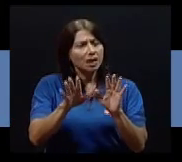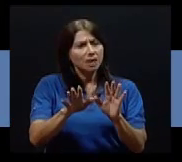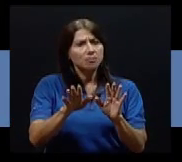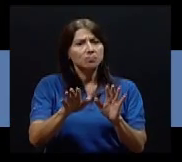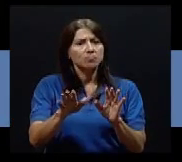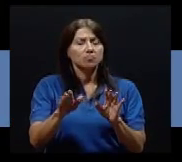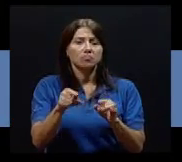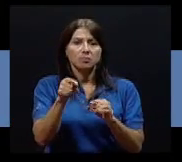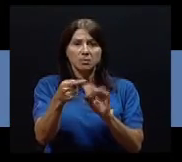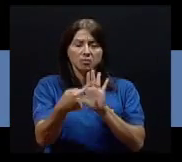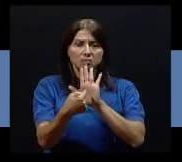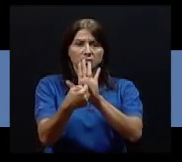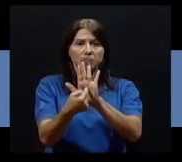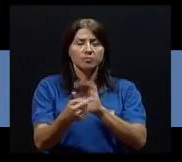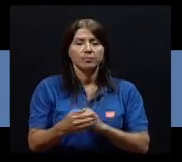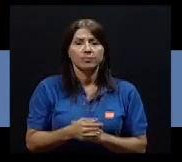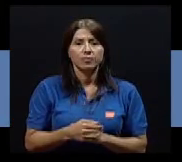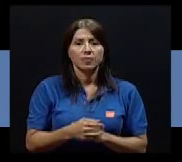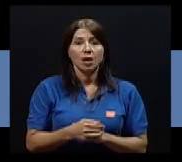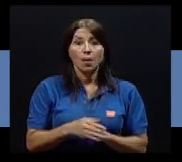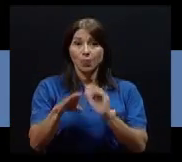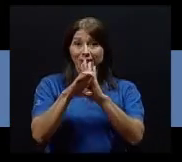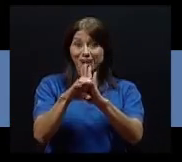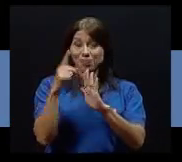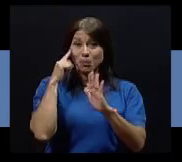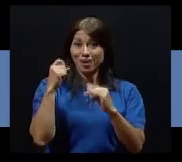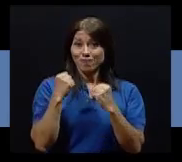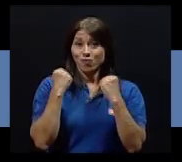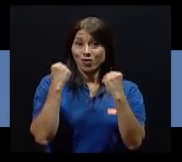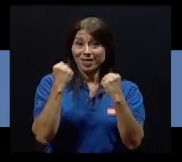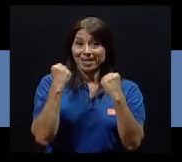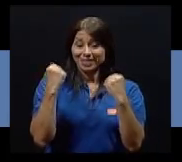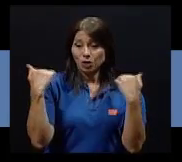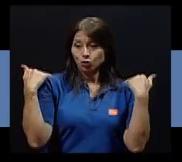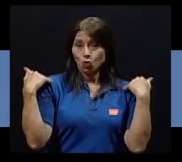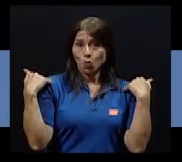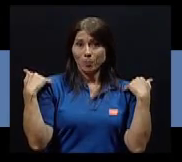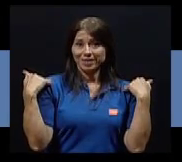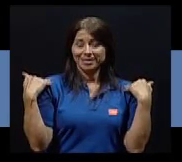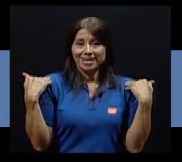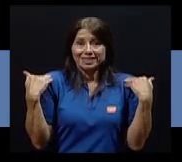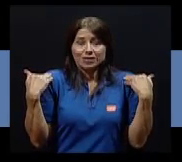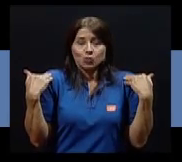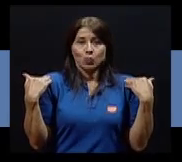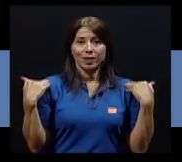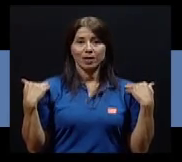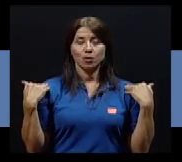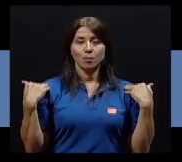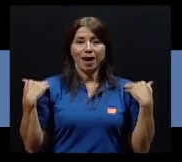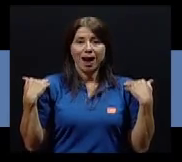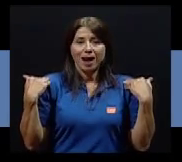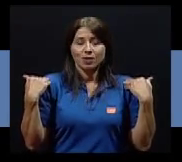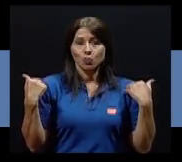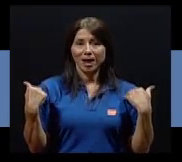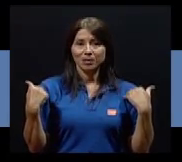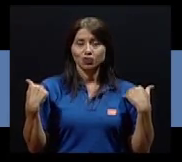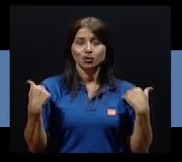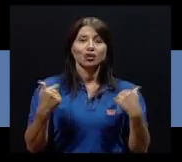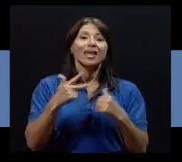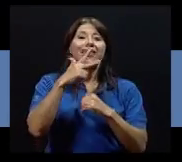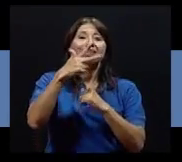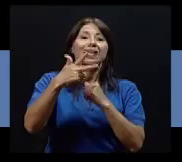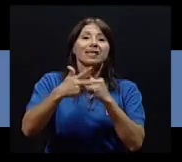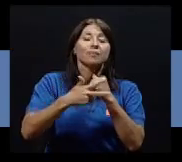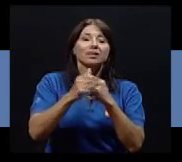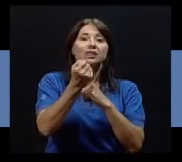o para principiantes, es decir, sobre las rodillas. Para fortalecer los hombros, por ejemplo, se suben y bajan los brazos, sin pegarlos al cuerpo al